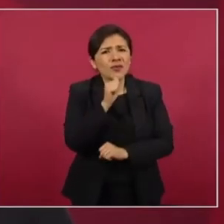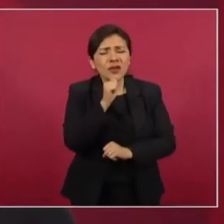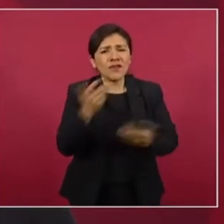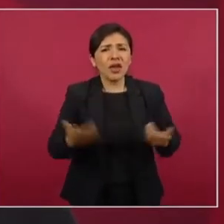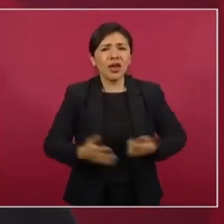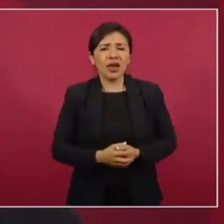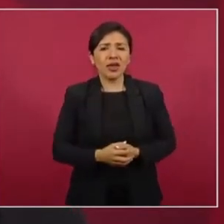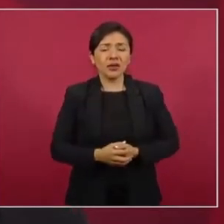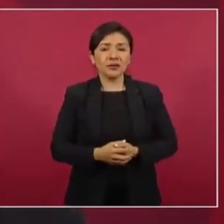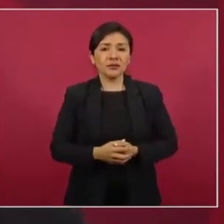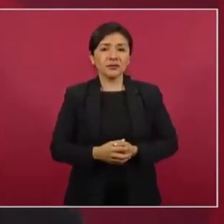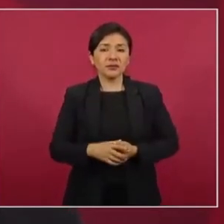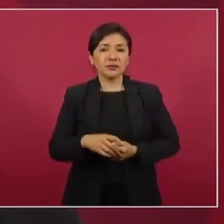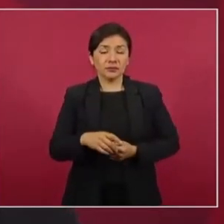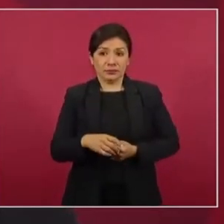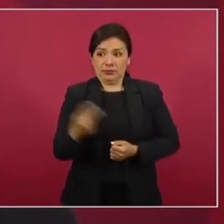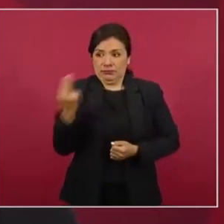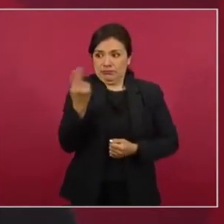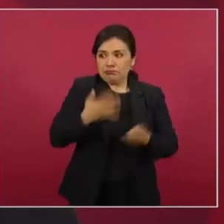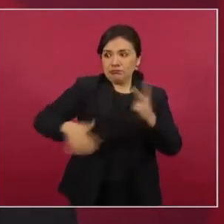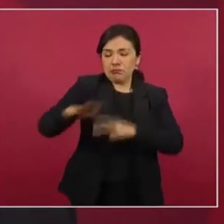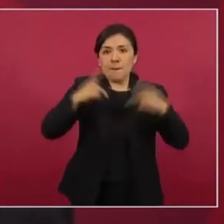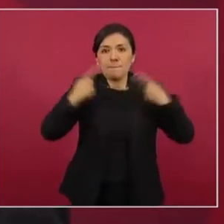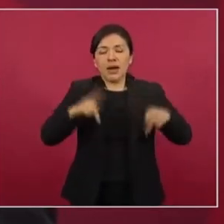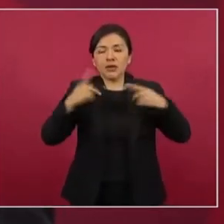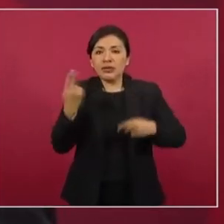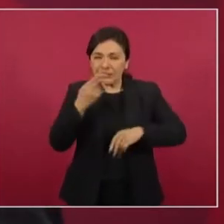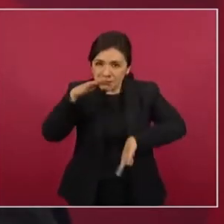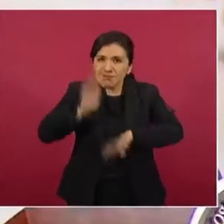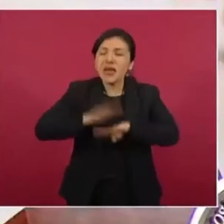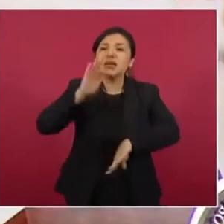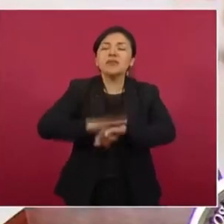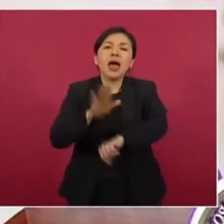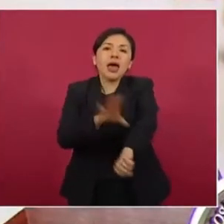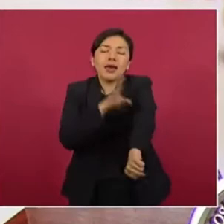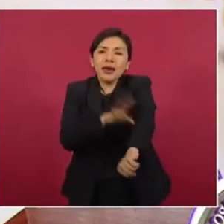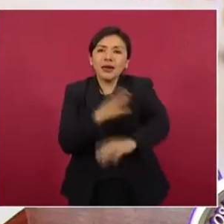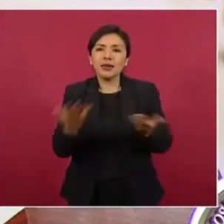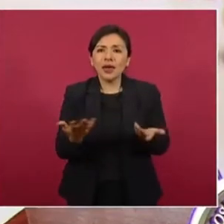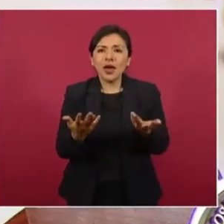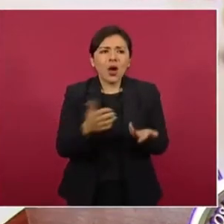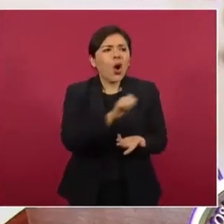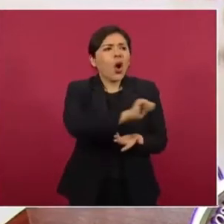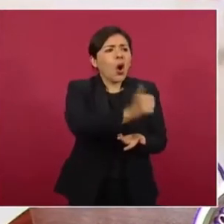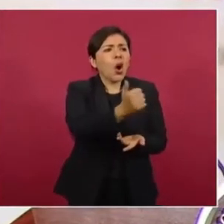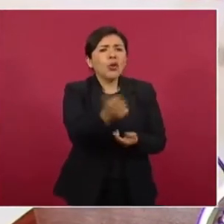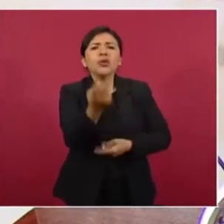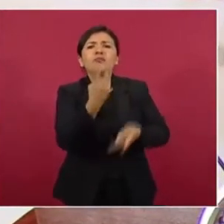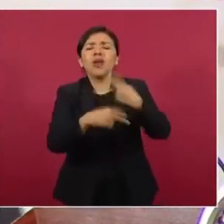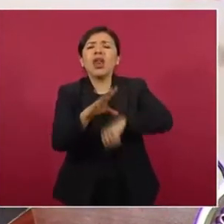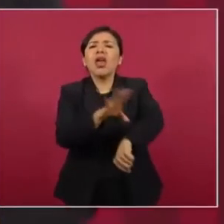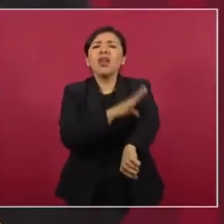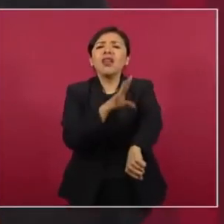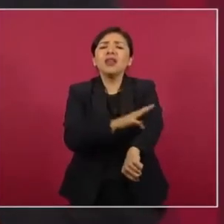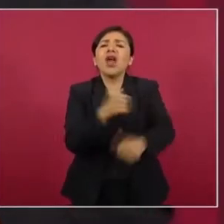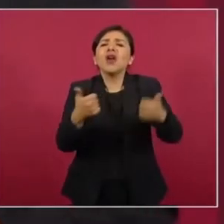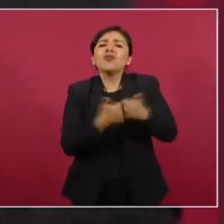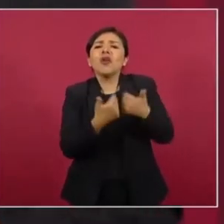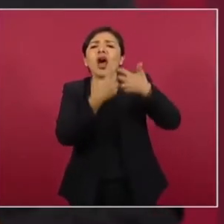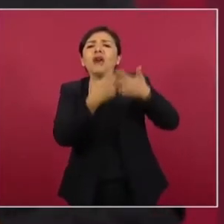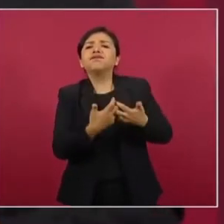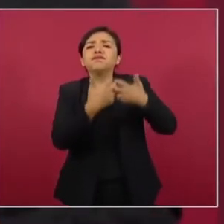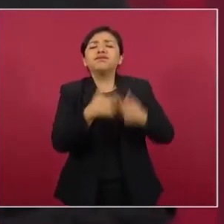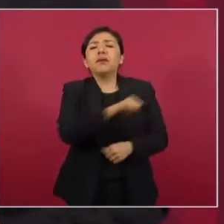de la energía que se requiere, todo lo demás es energía que producen